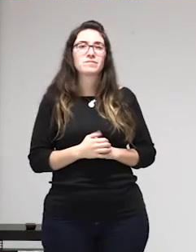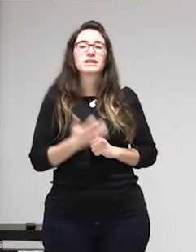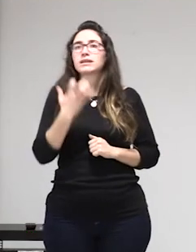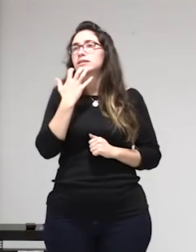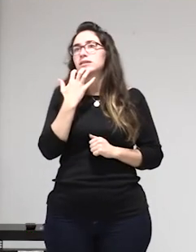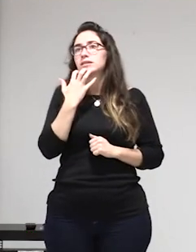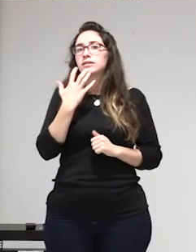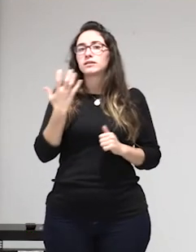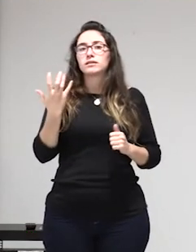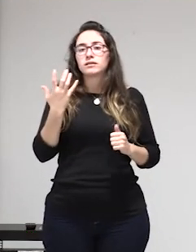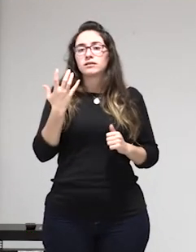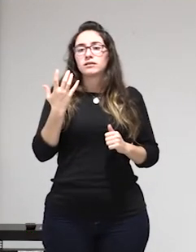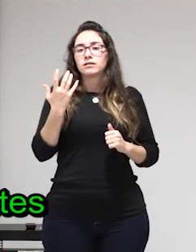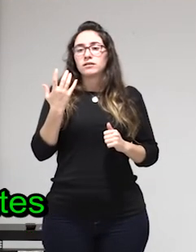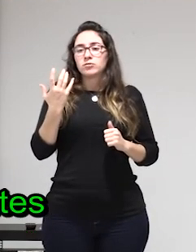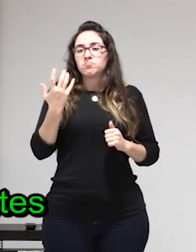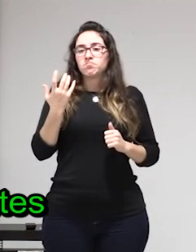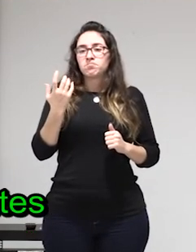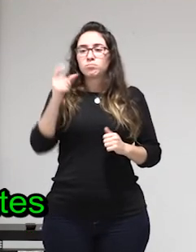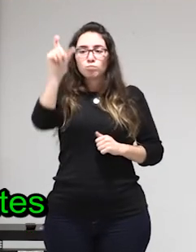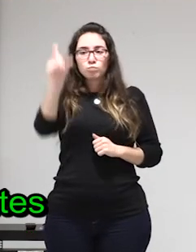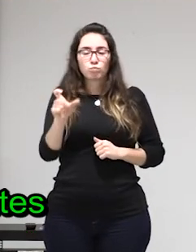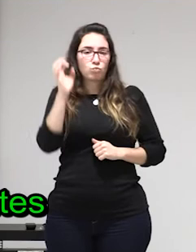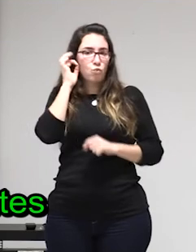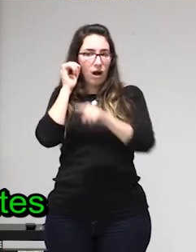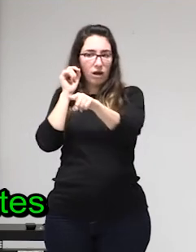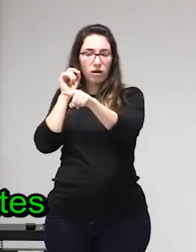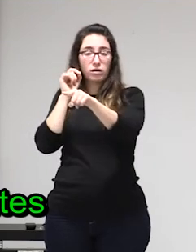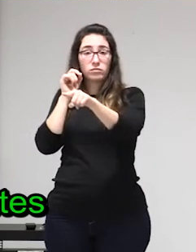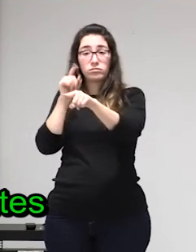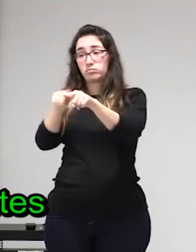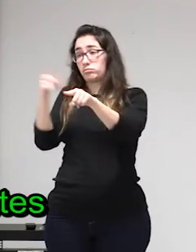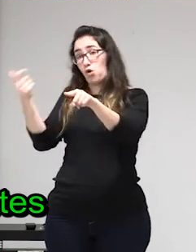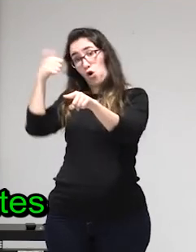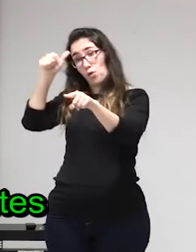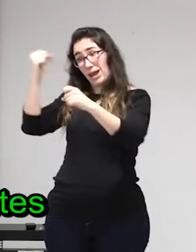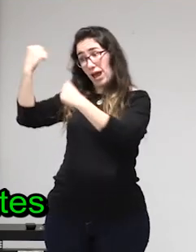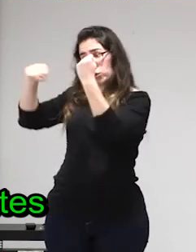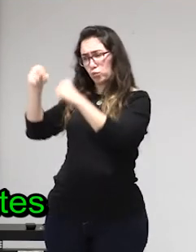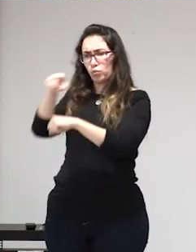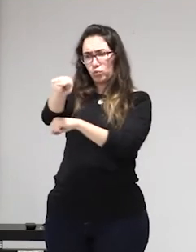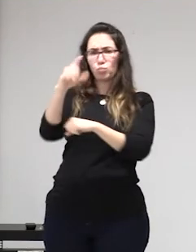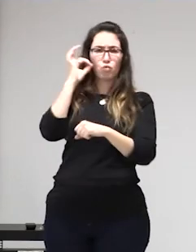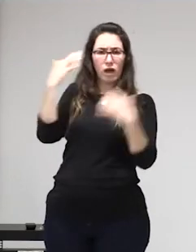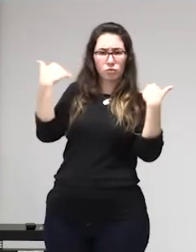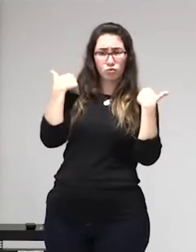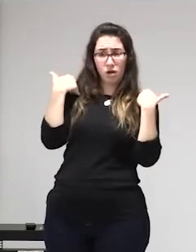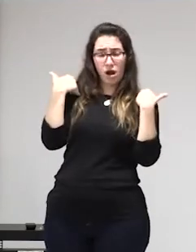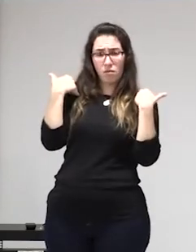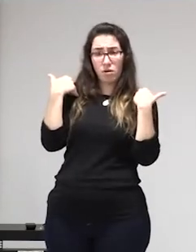haya aumentado la trata en sí lo que se dice es que algunos migrantes algunas migrantes tienen que pagar deudas etcétera es decir